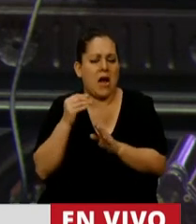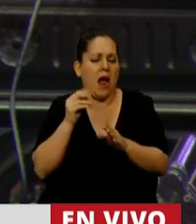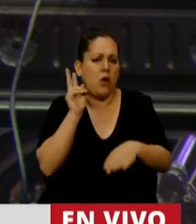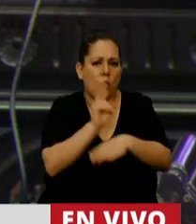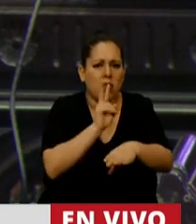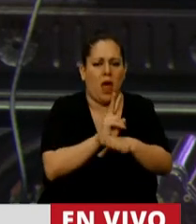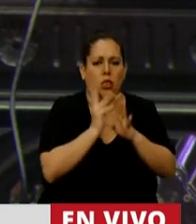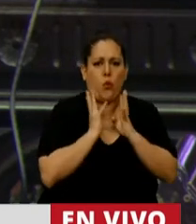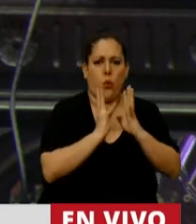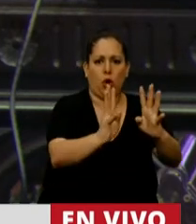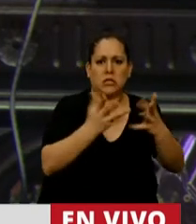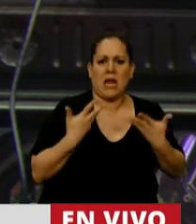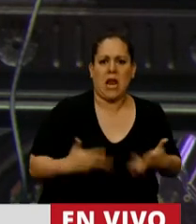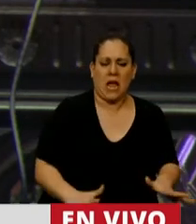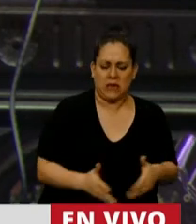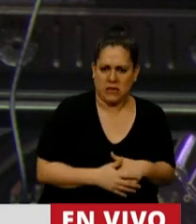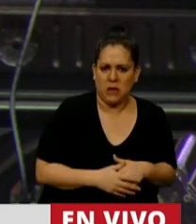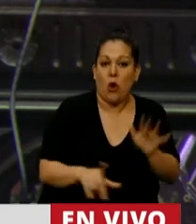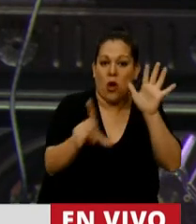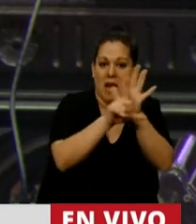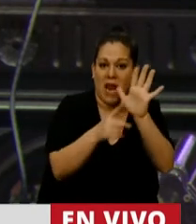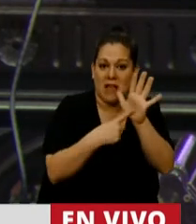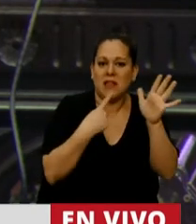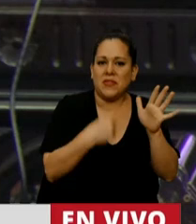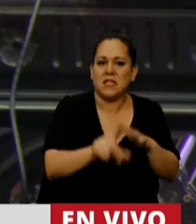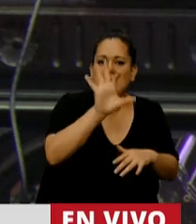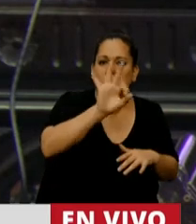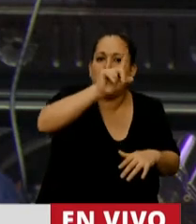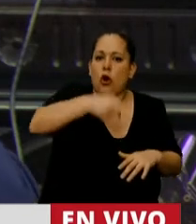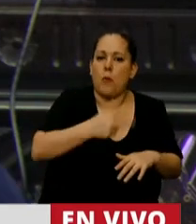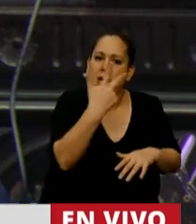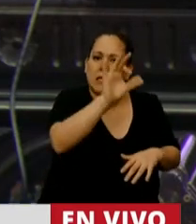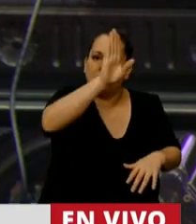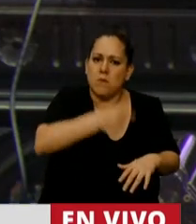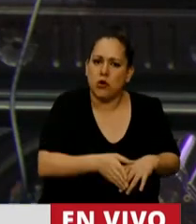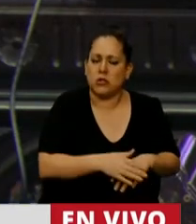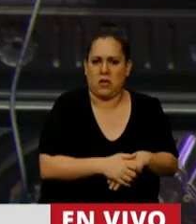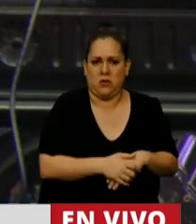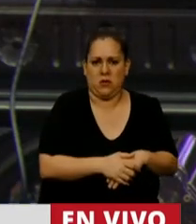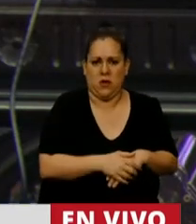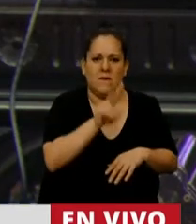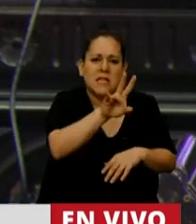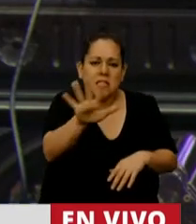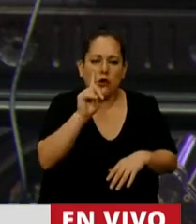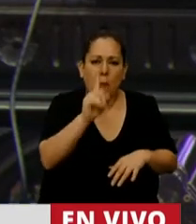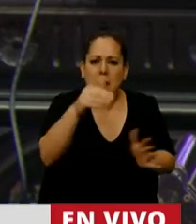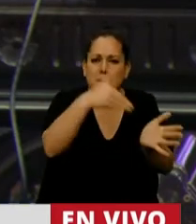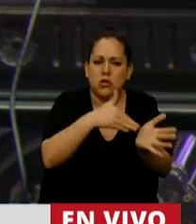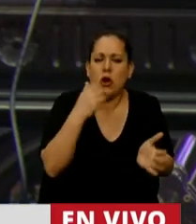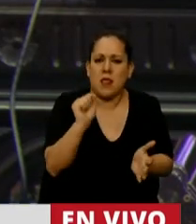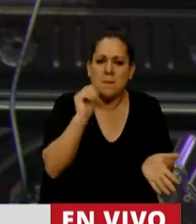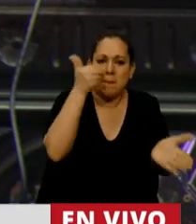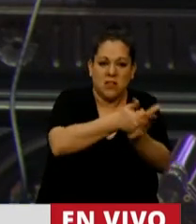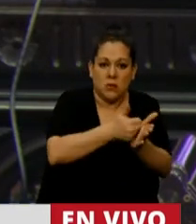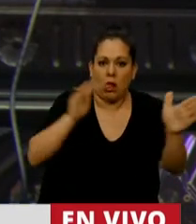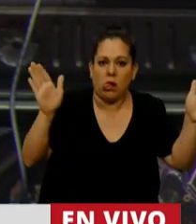Bosques Nativos, que según la ley debería ser el 0,3% del presupuesto, 25.000 millones de pesos. Está previsto